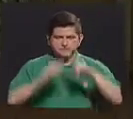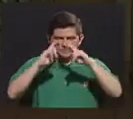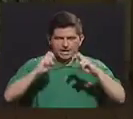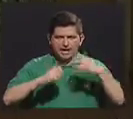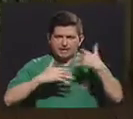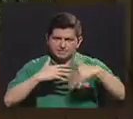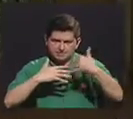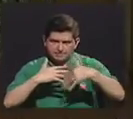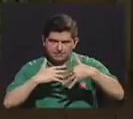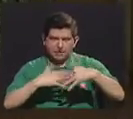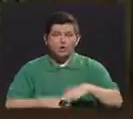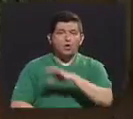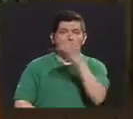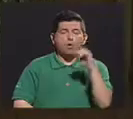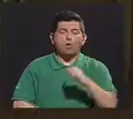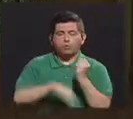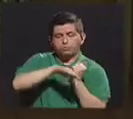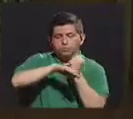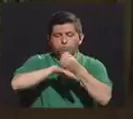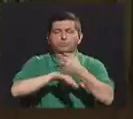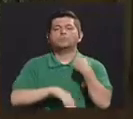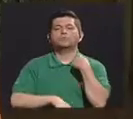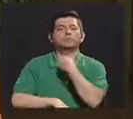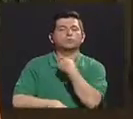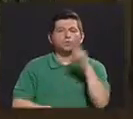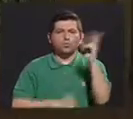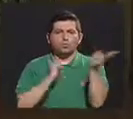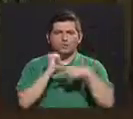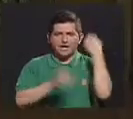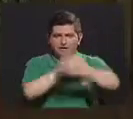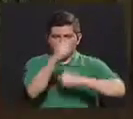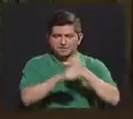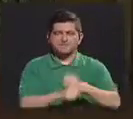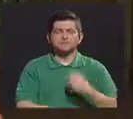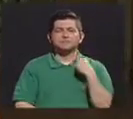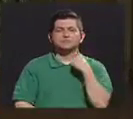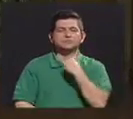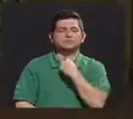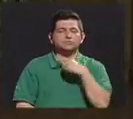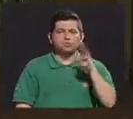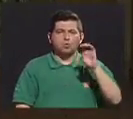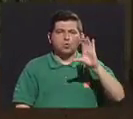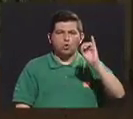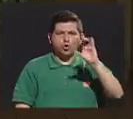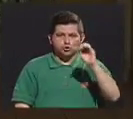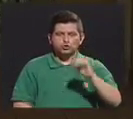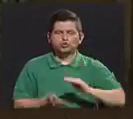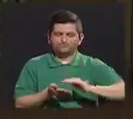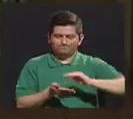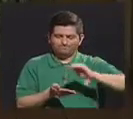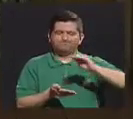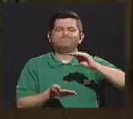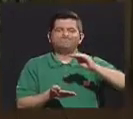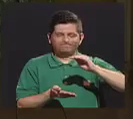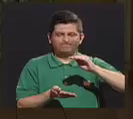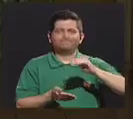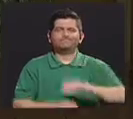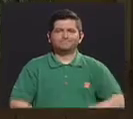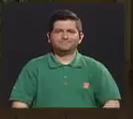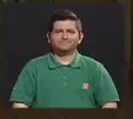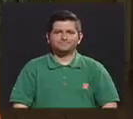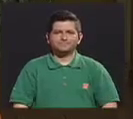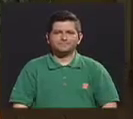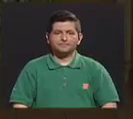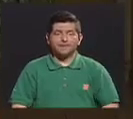o ultrasonidos una vez al año, ya que mi ocio se ha crecido un poquitito. Entonces en la